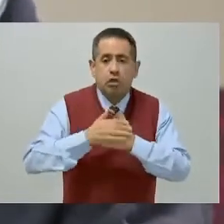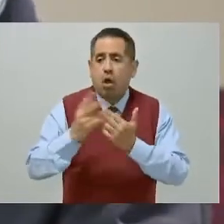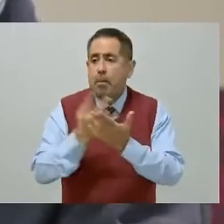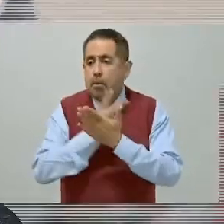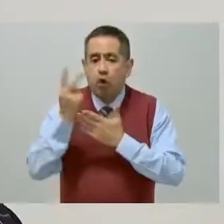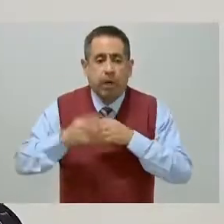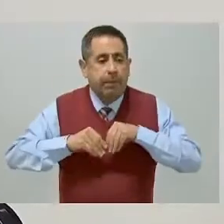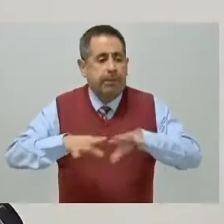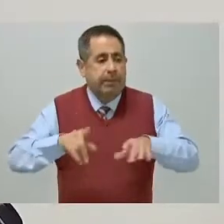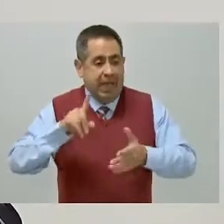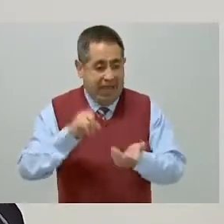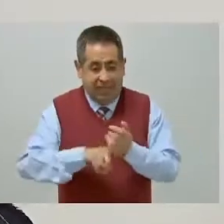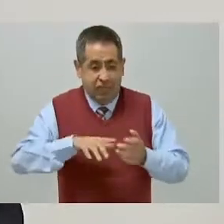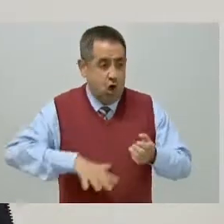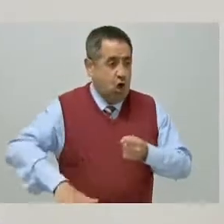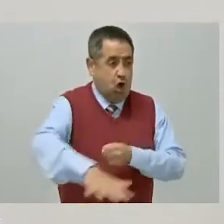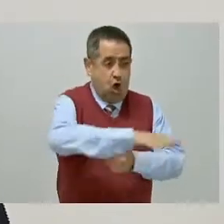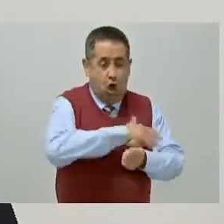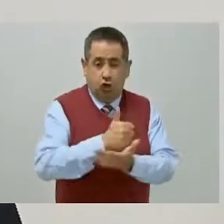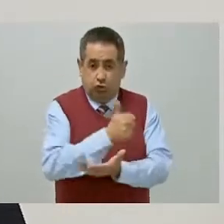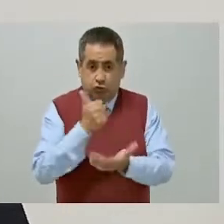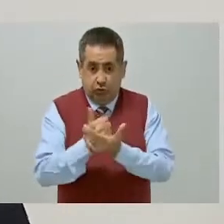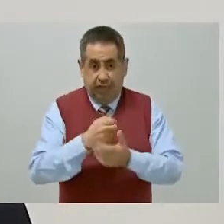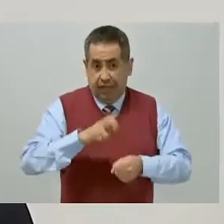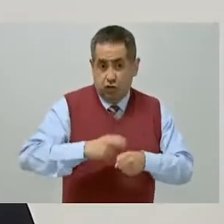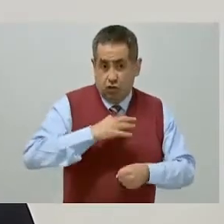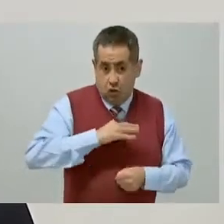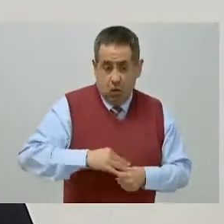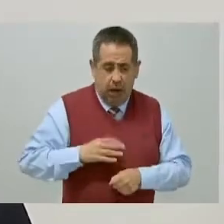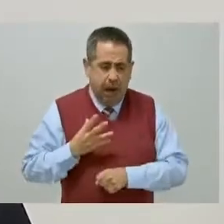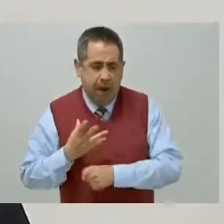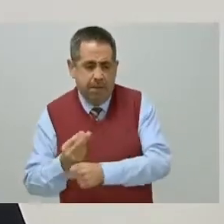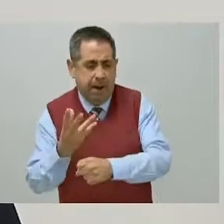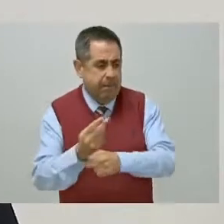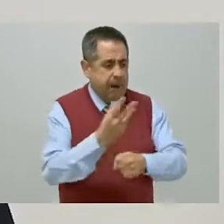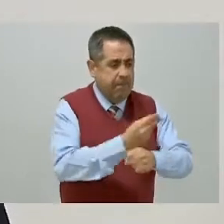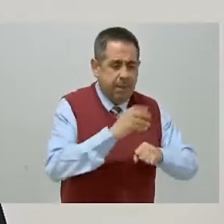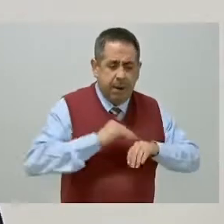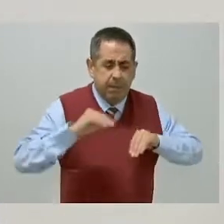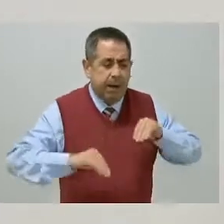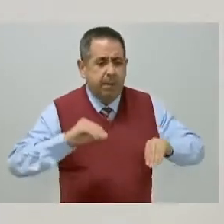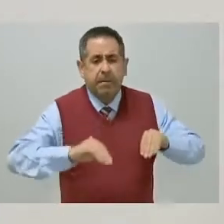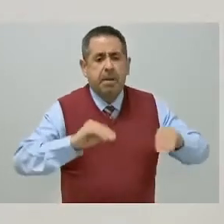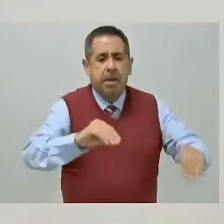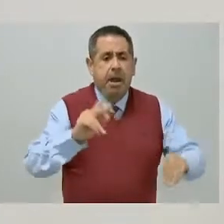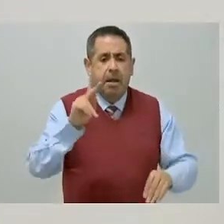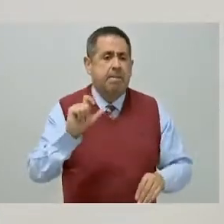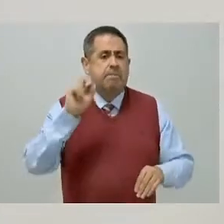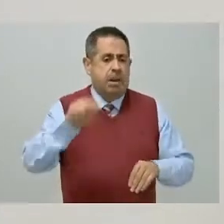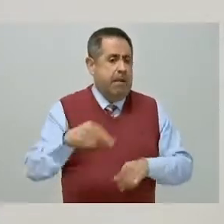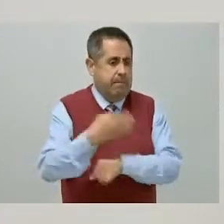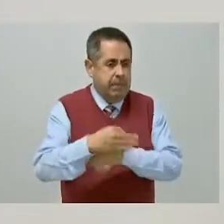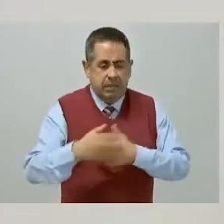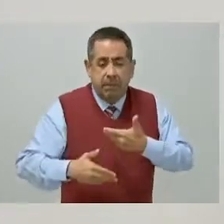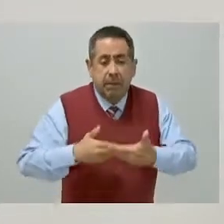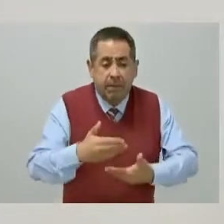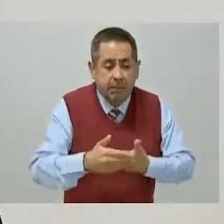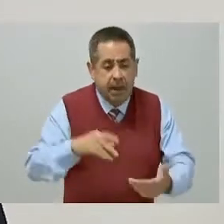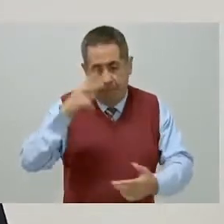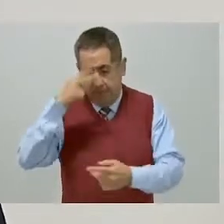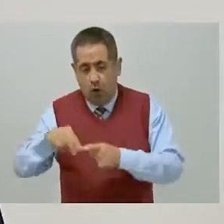de ordenamiento para la zona metropolitana de Toluca y el plan parcial del Tren Interurbano México-Toluca.